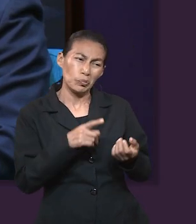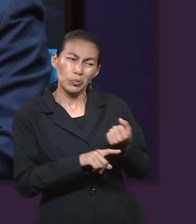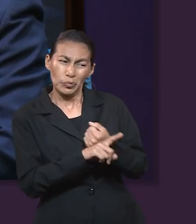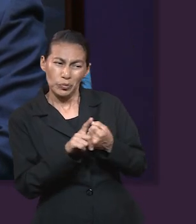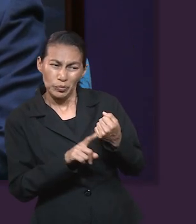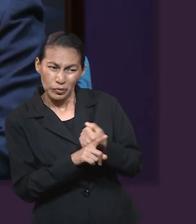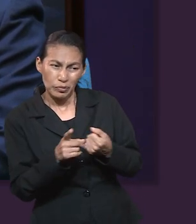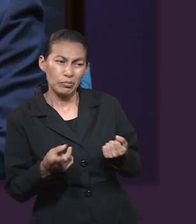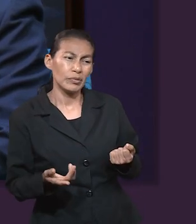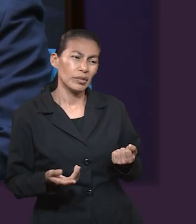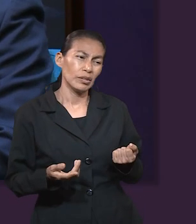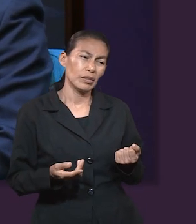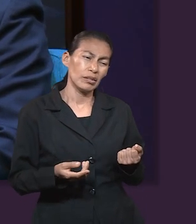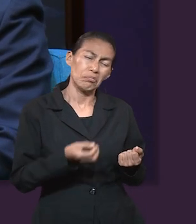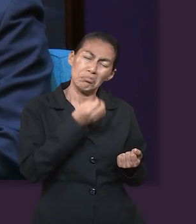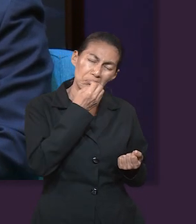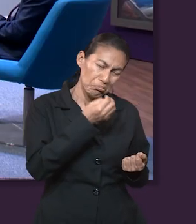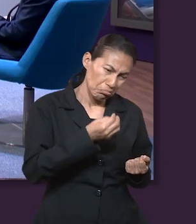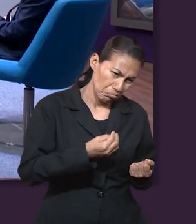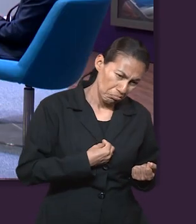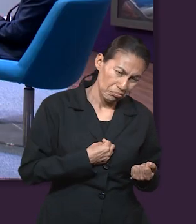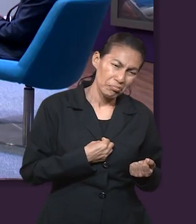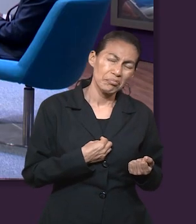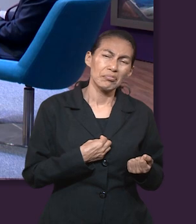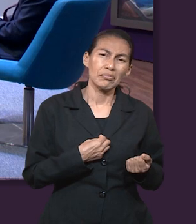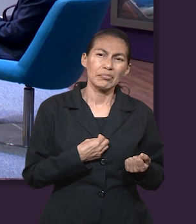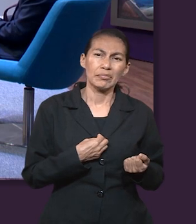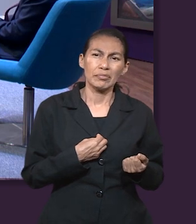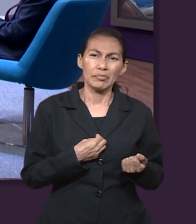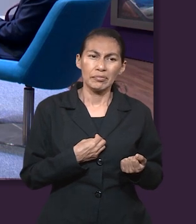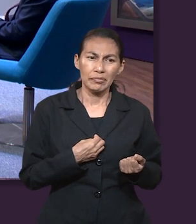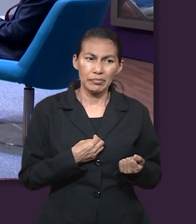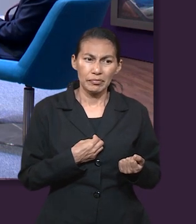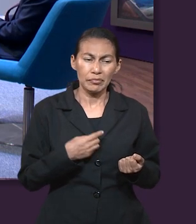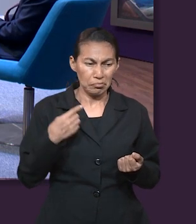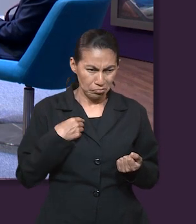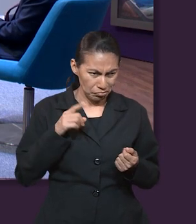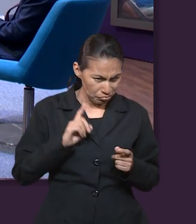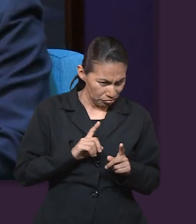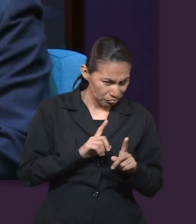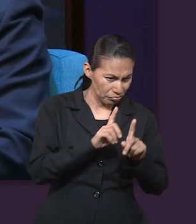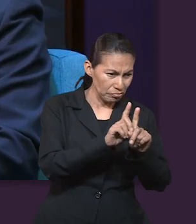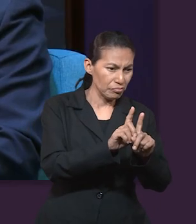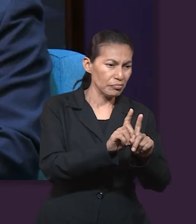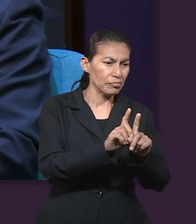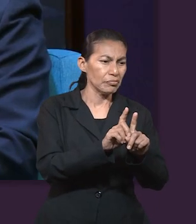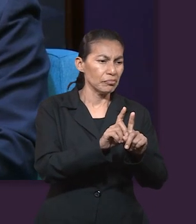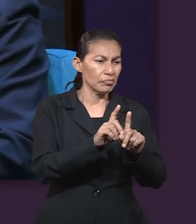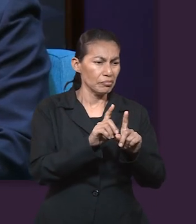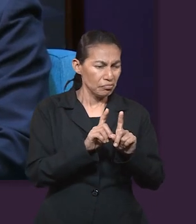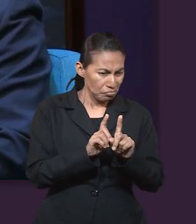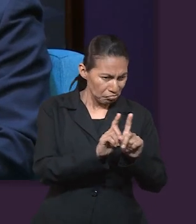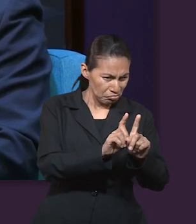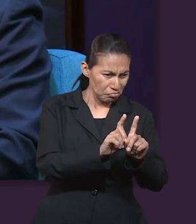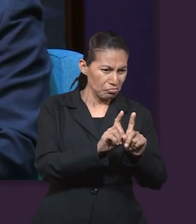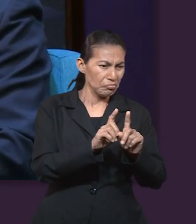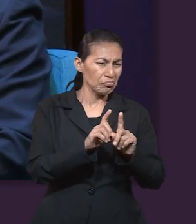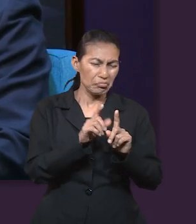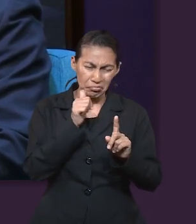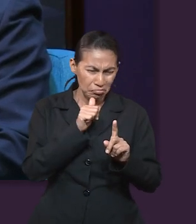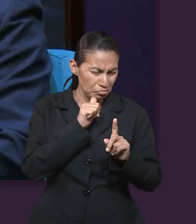Pues no tengas problemas, a pesar de los problemas que tengas graves, ahí voy a estar yo